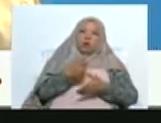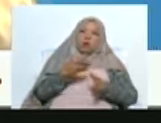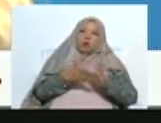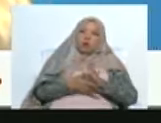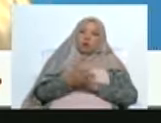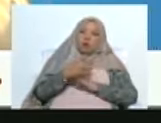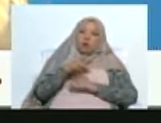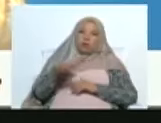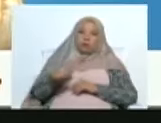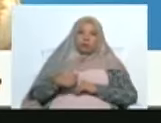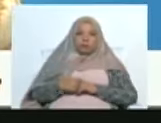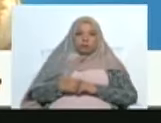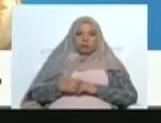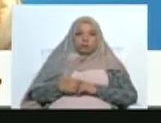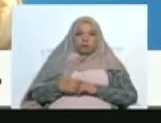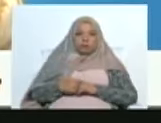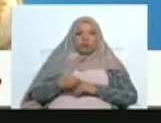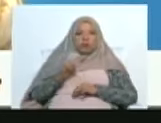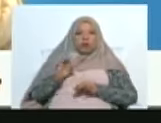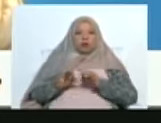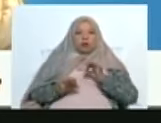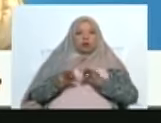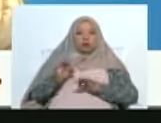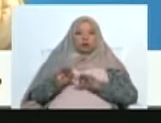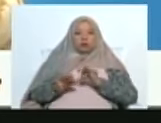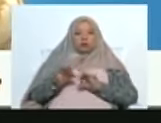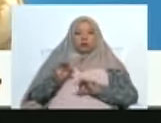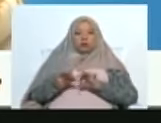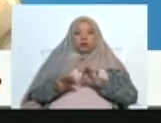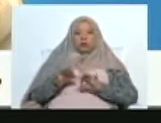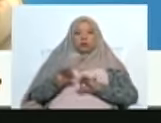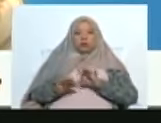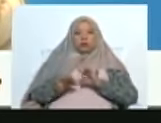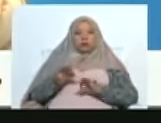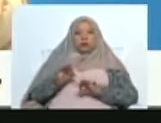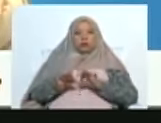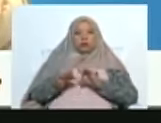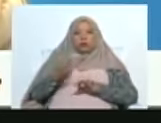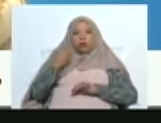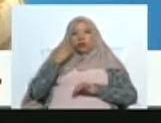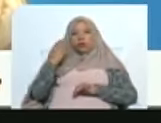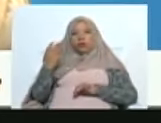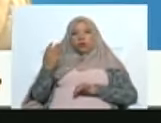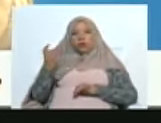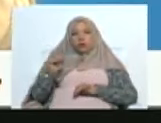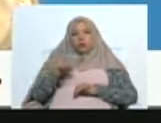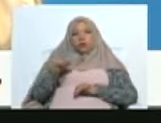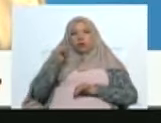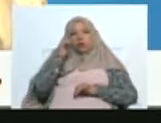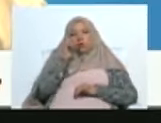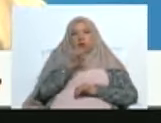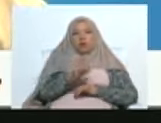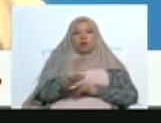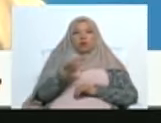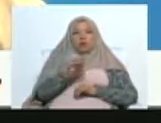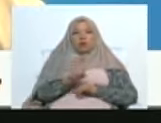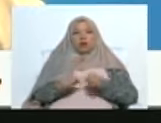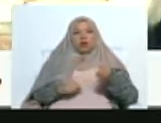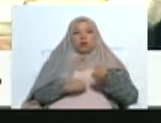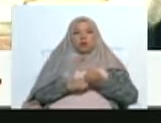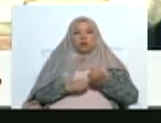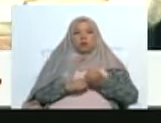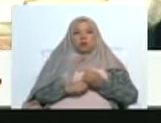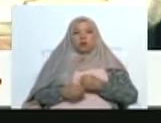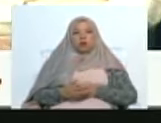productor de café, y la finca mía queda al frente de una escuela, y yo veo de verdad la necesidad que hay en aquellos niños del